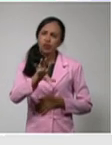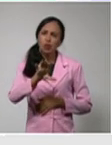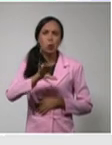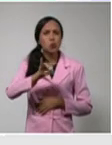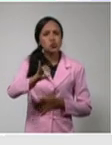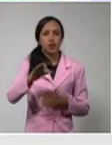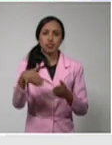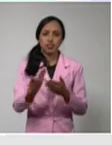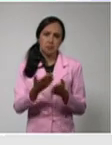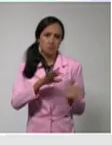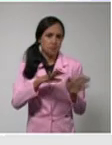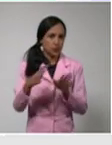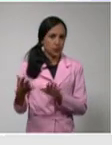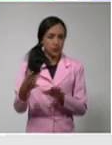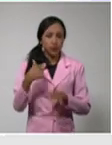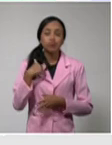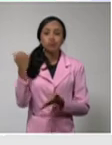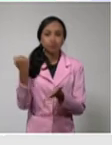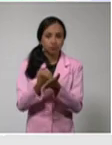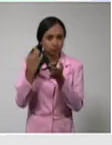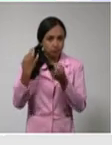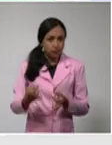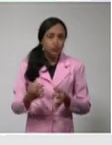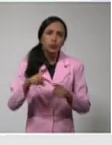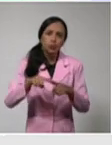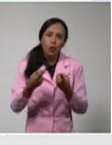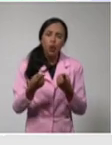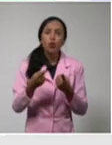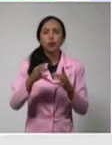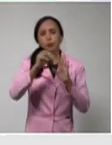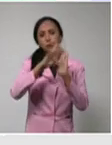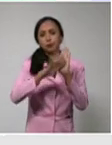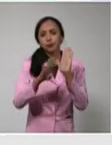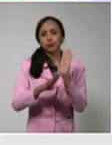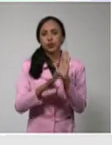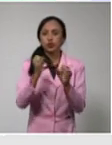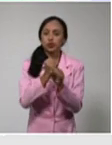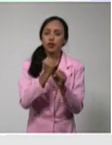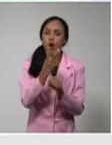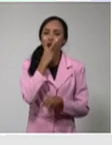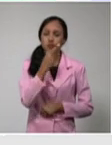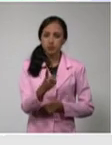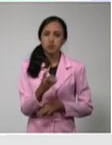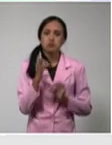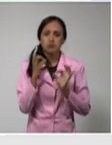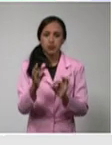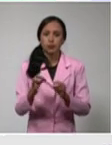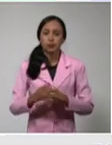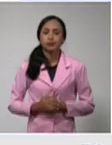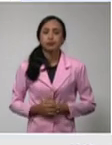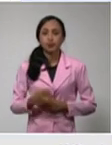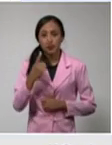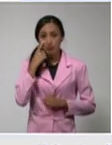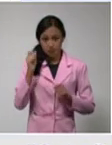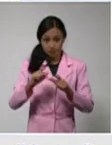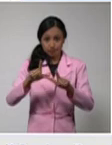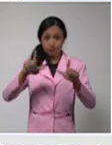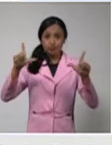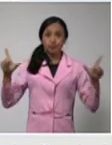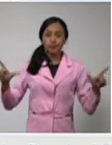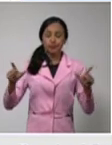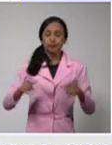y se confirmaron por el protocolo establecido. Ahí en el gráfico ustedes pueden ver que